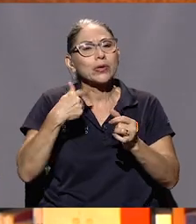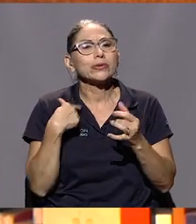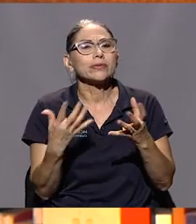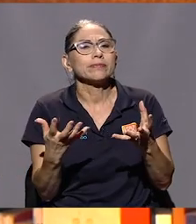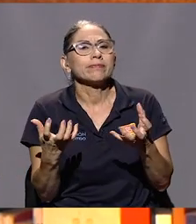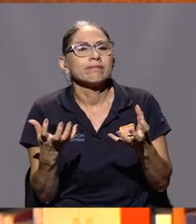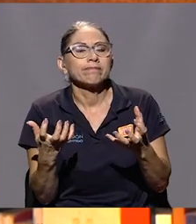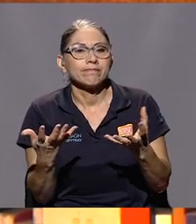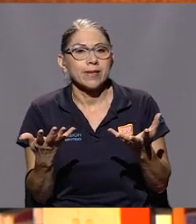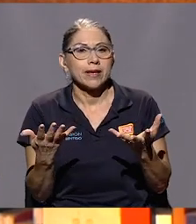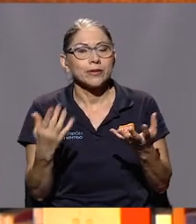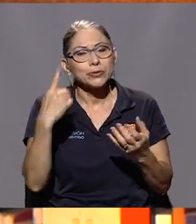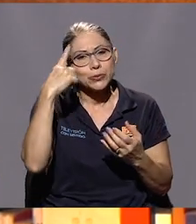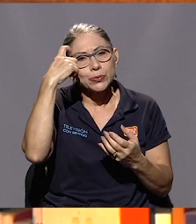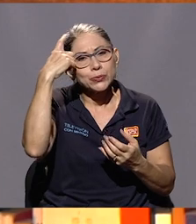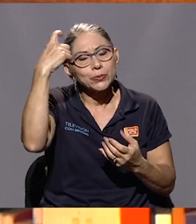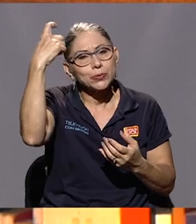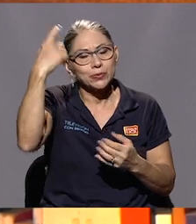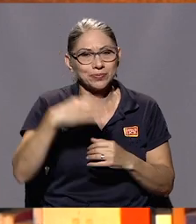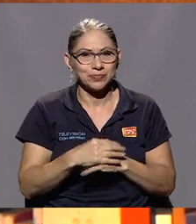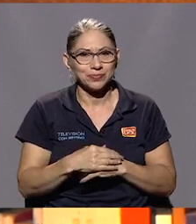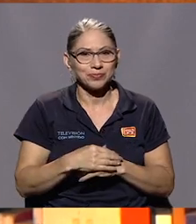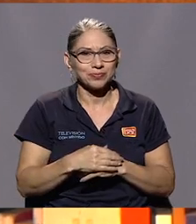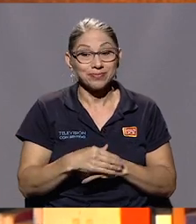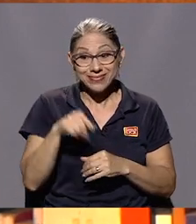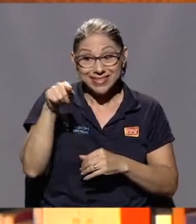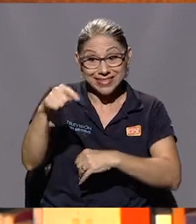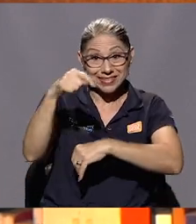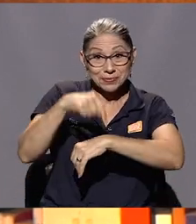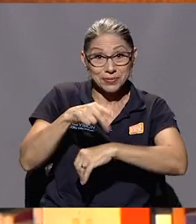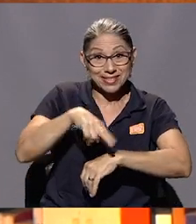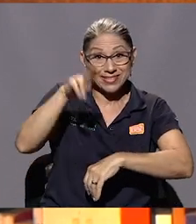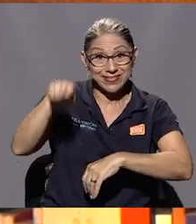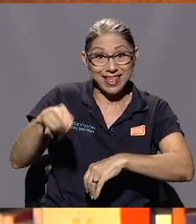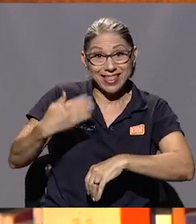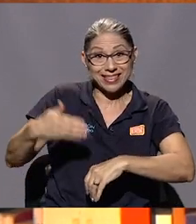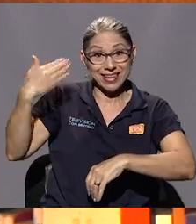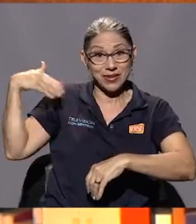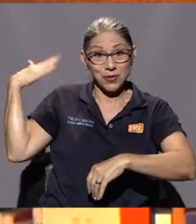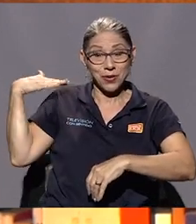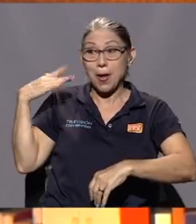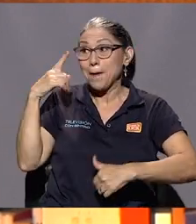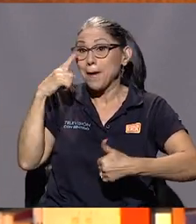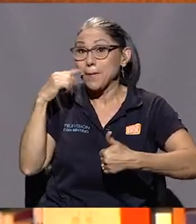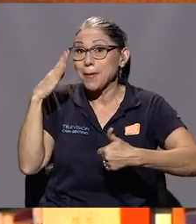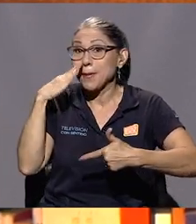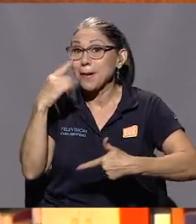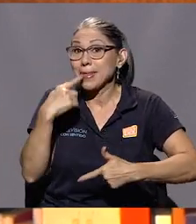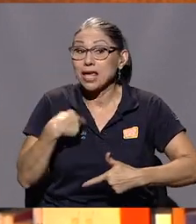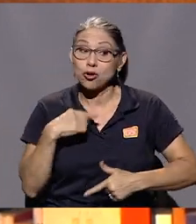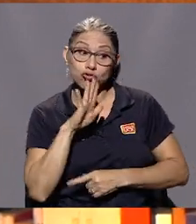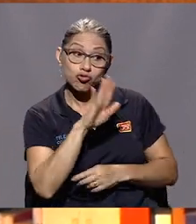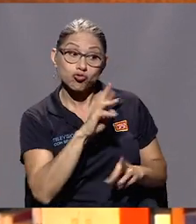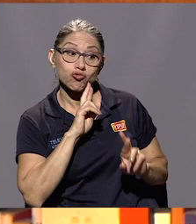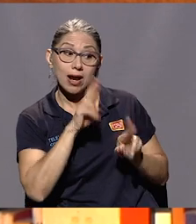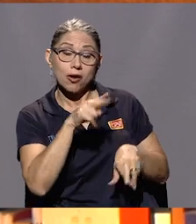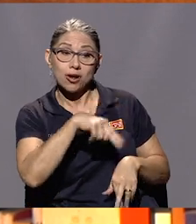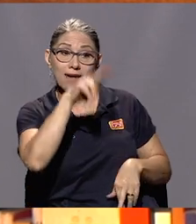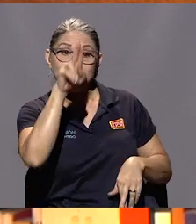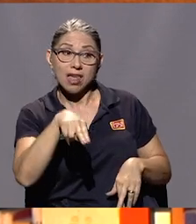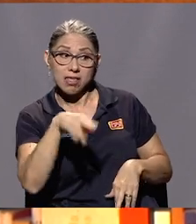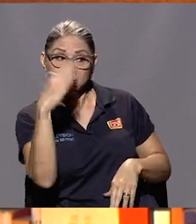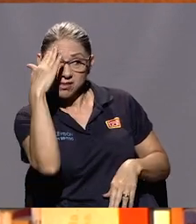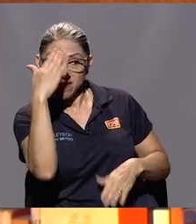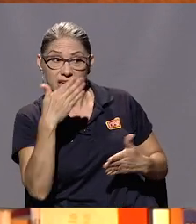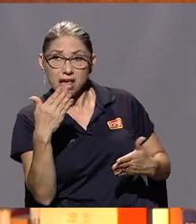Recuerdo que era mi aspiración y en esa Navidad anterior mamá y papá me dijeron, el regalo de Navidad